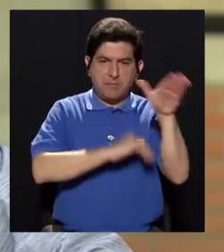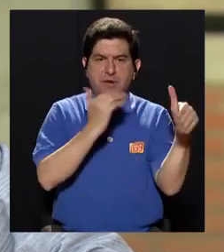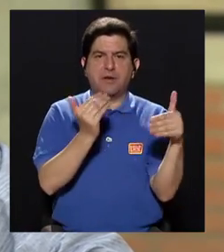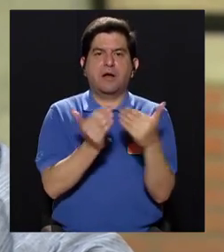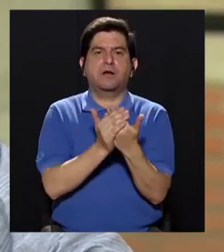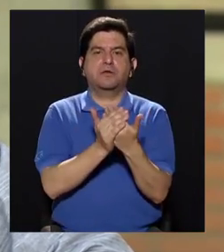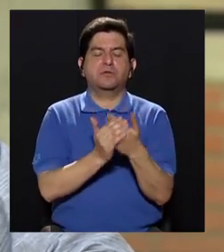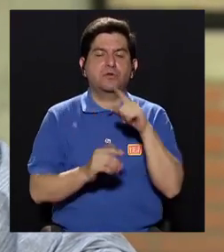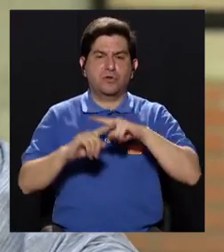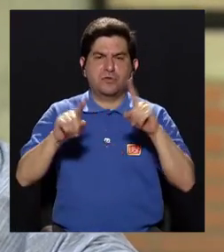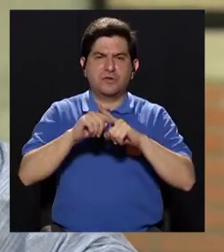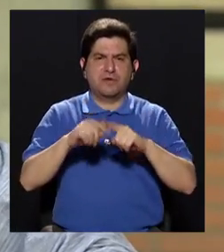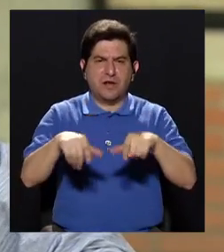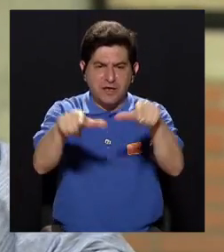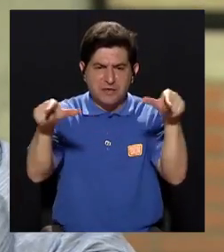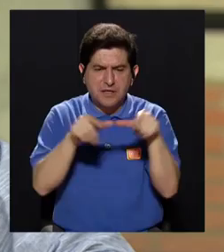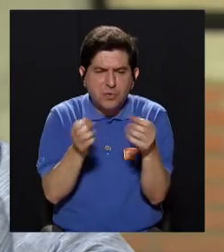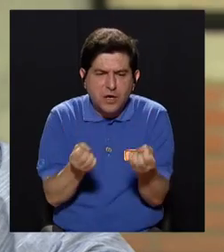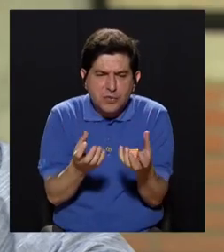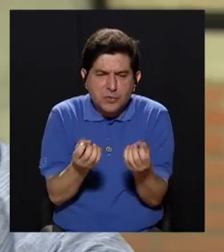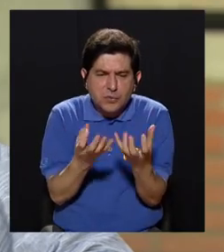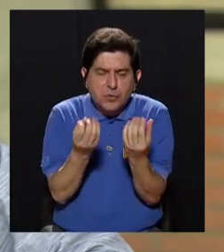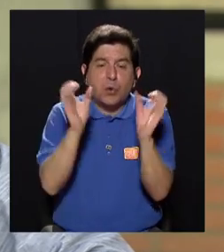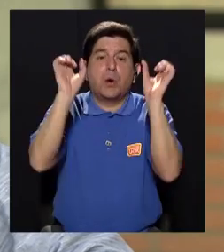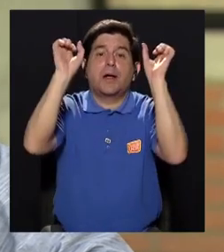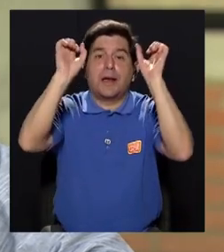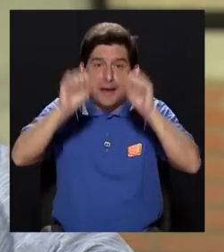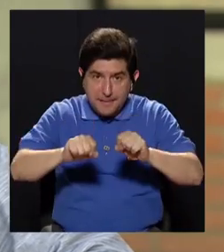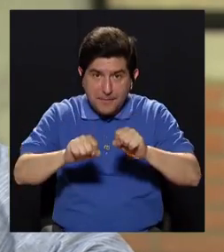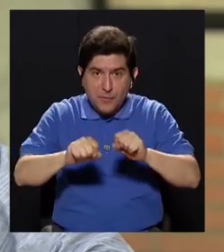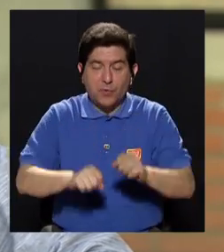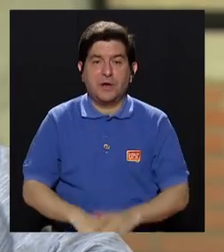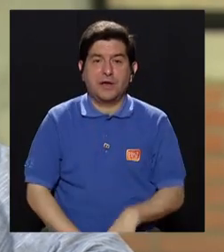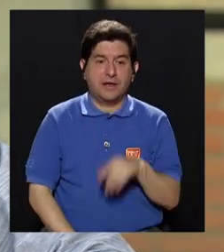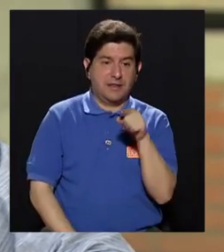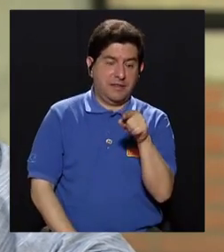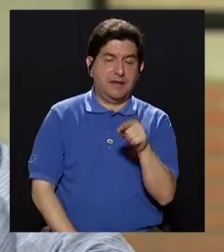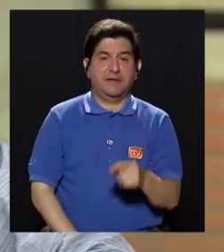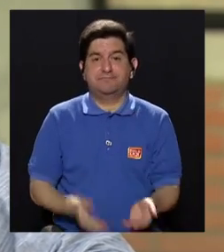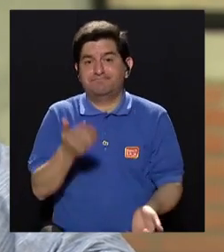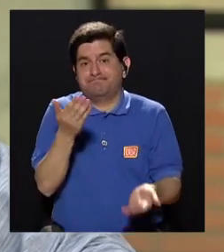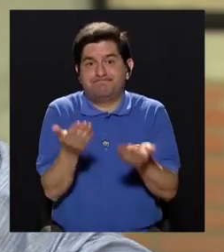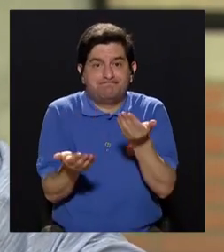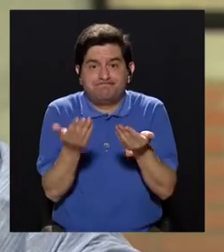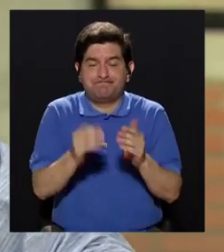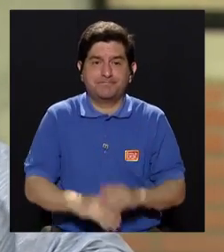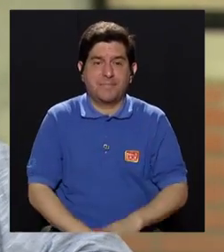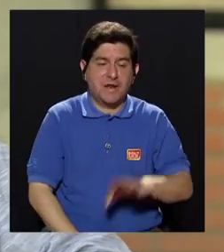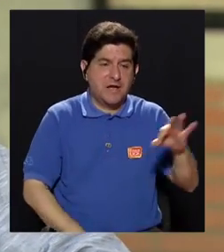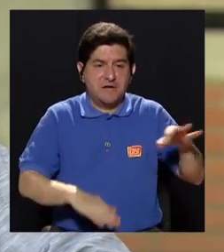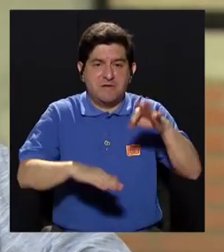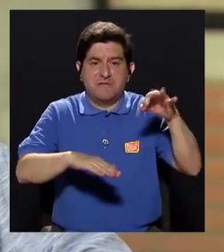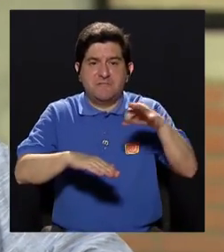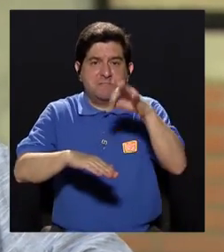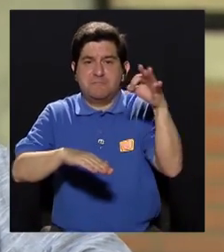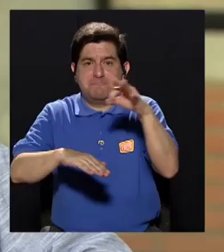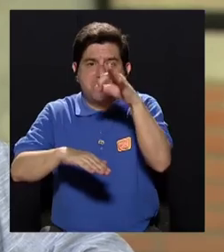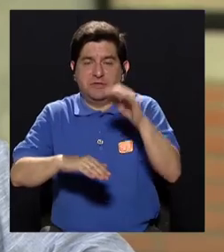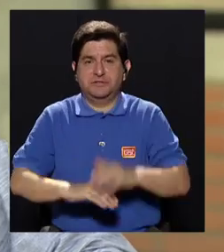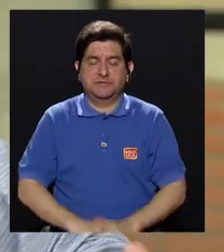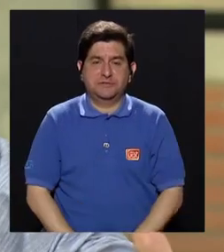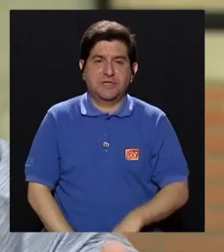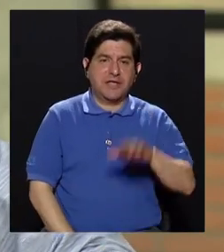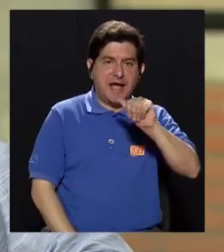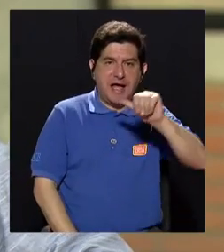todos aquellos criaderos que pudieran eventualmente servir para que el mosquito de A.S.